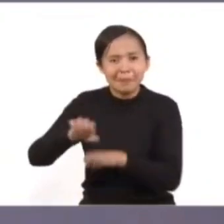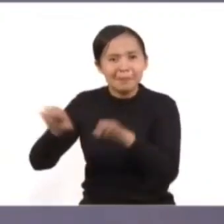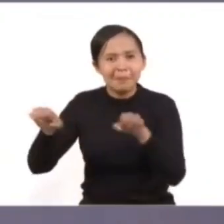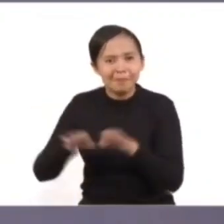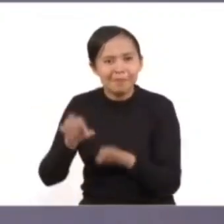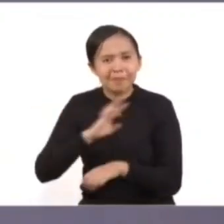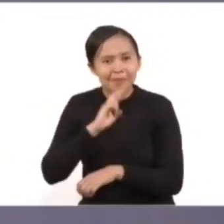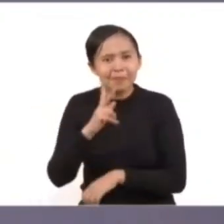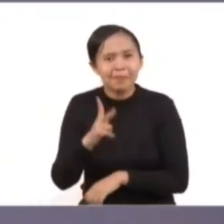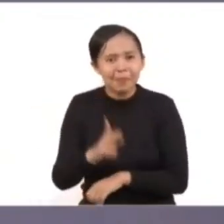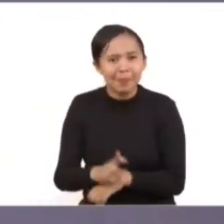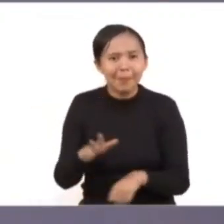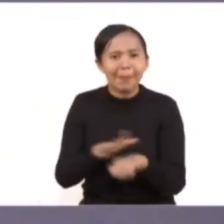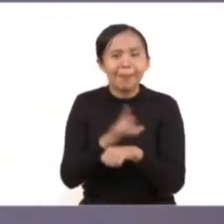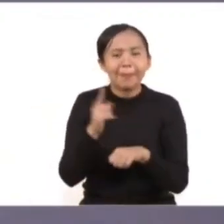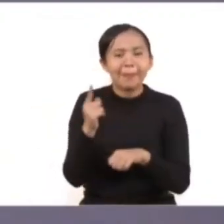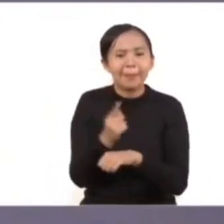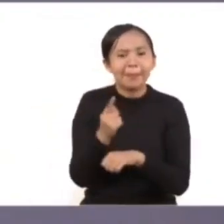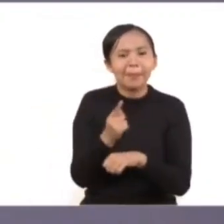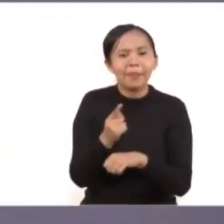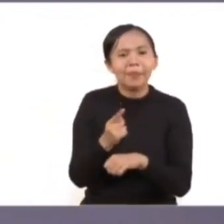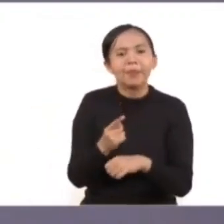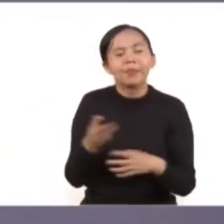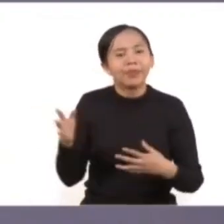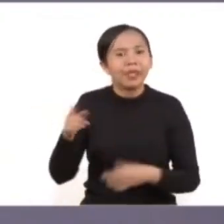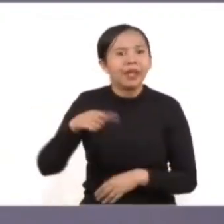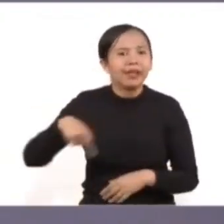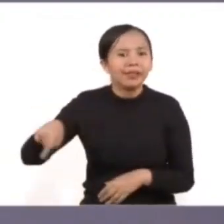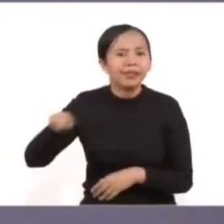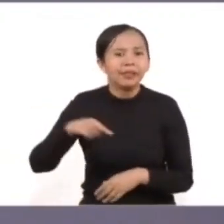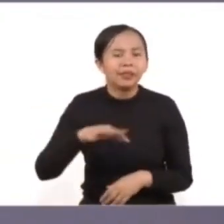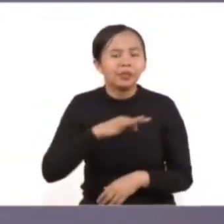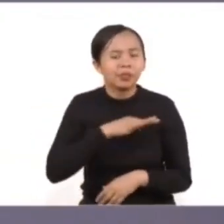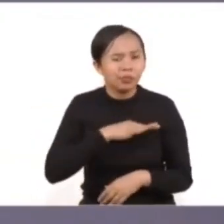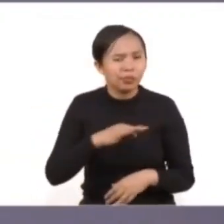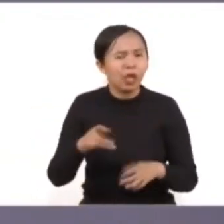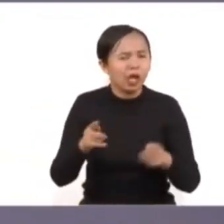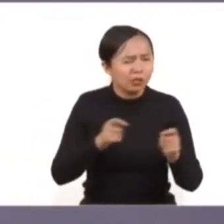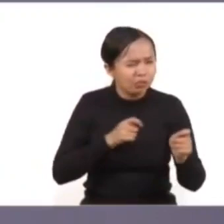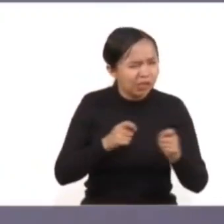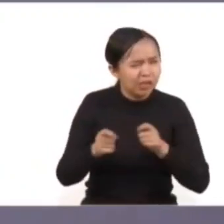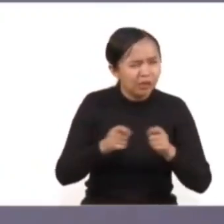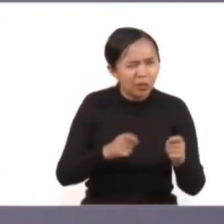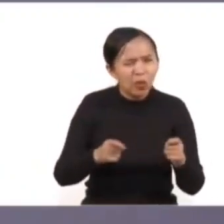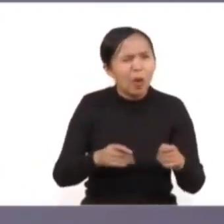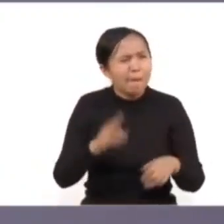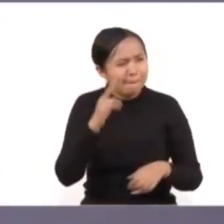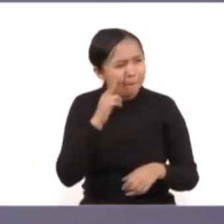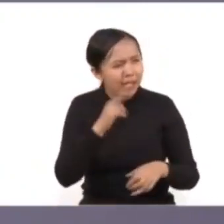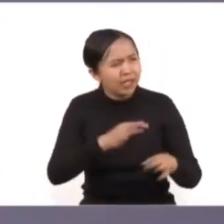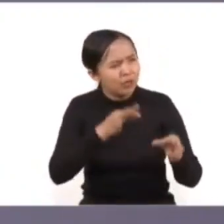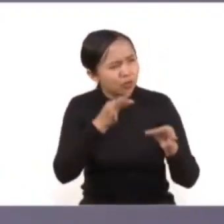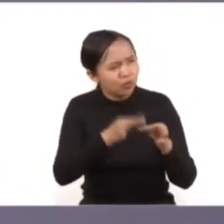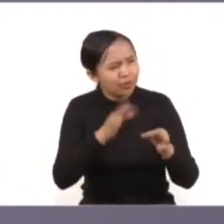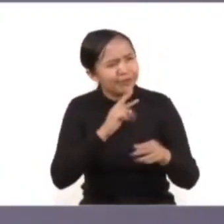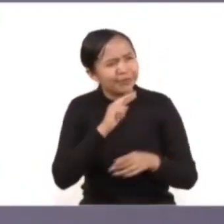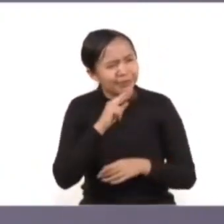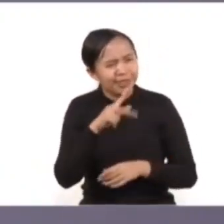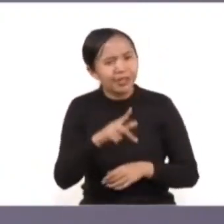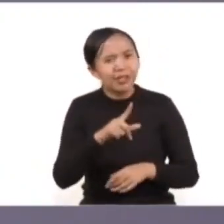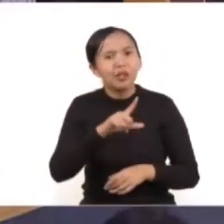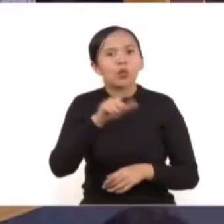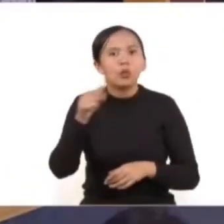América Latina que está reivindicando de manera activa, eficiente, supervisada, exitosa, y esperemos todos que se pueda